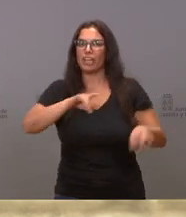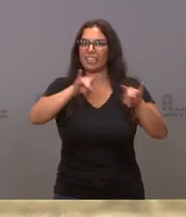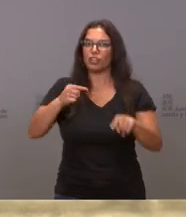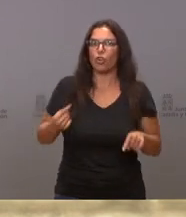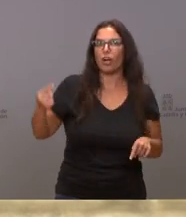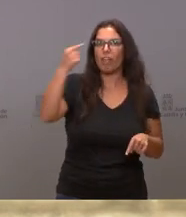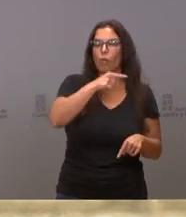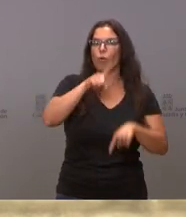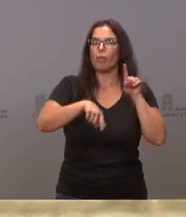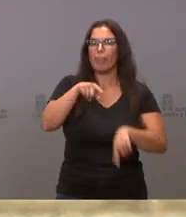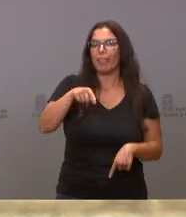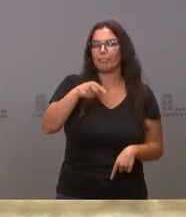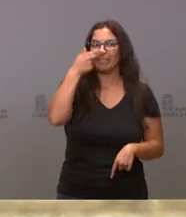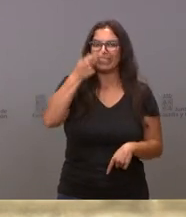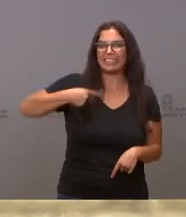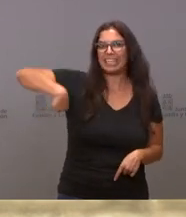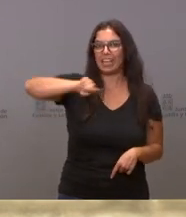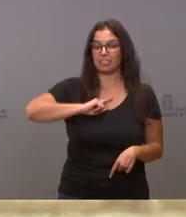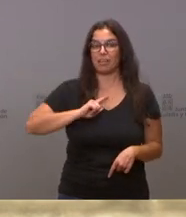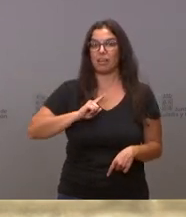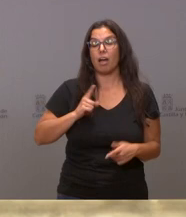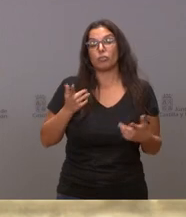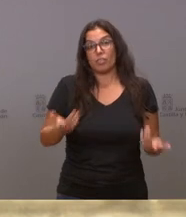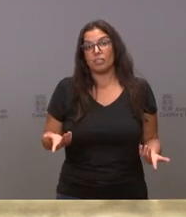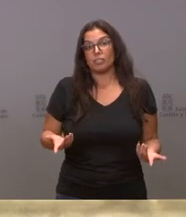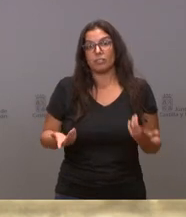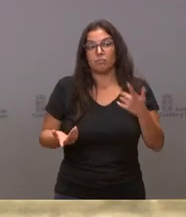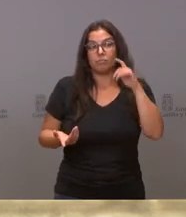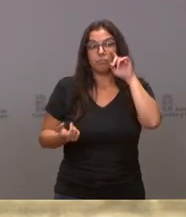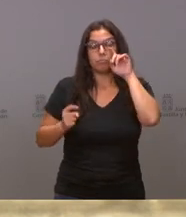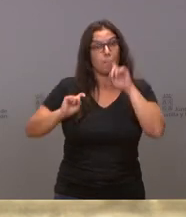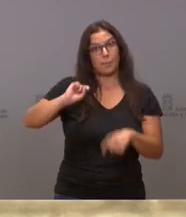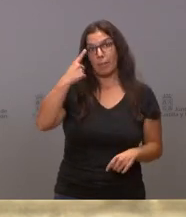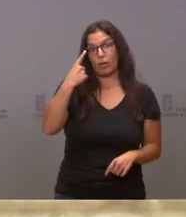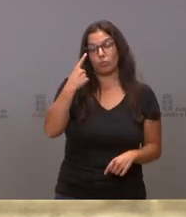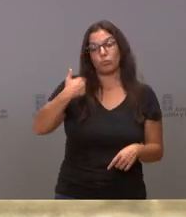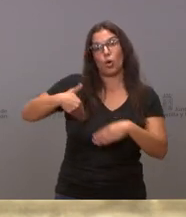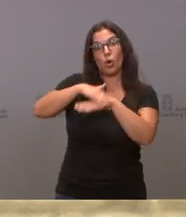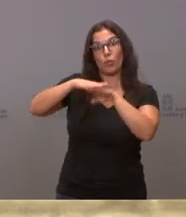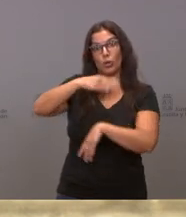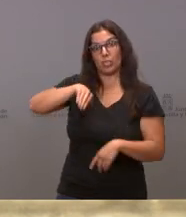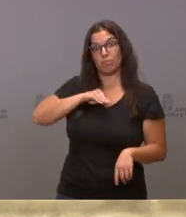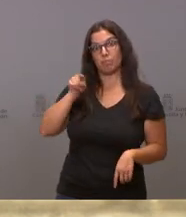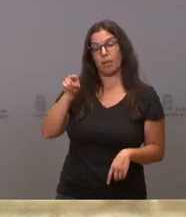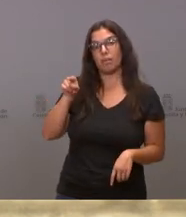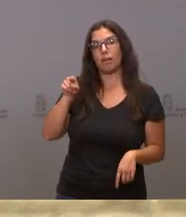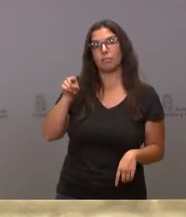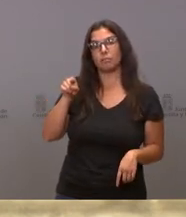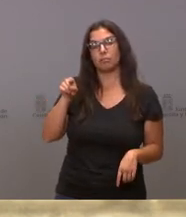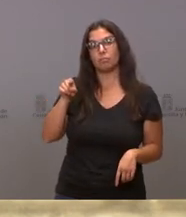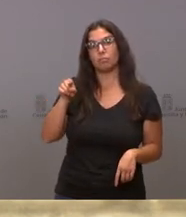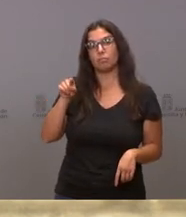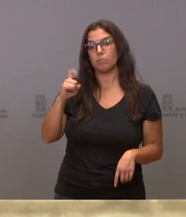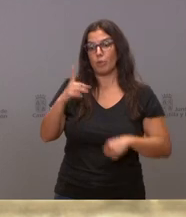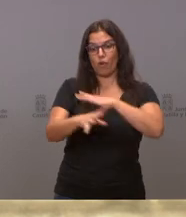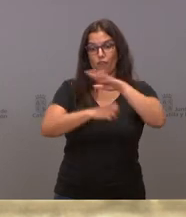territorios. Y para eso, lo primero, el Gobierno de España reparte esos